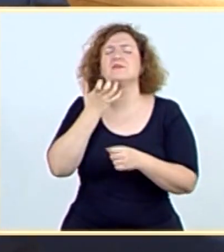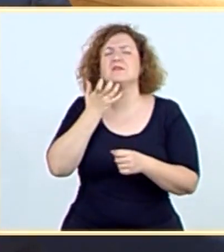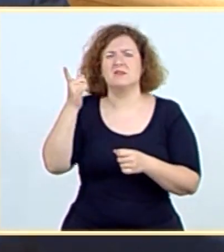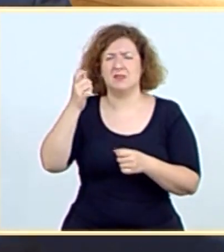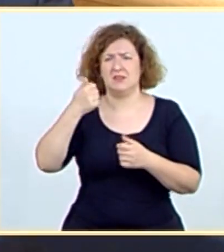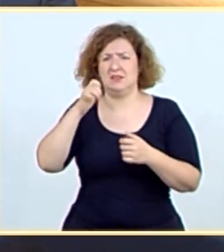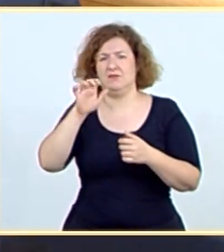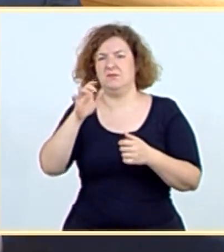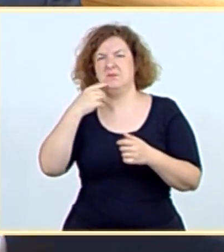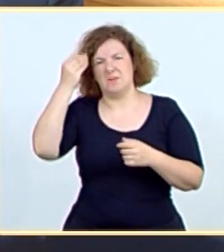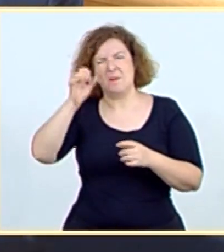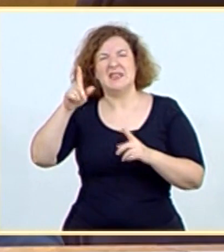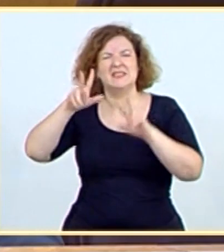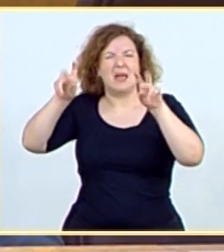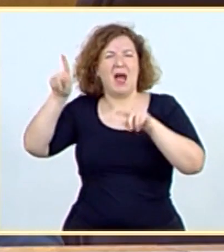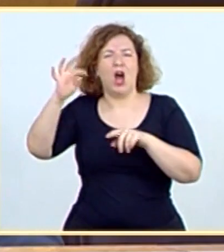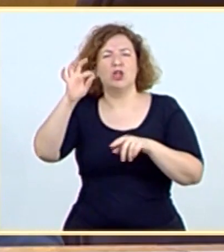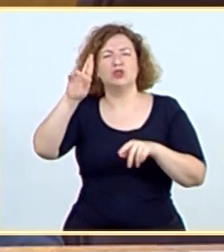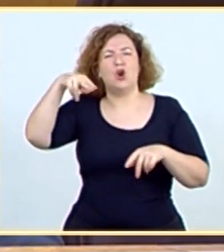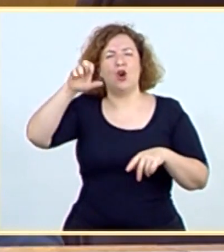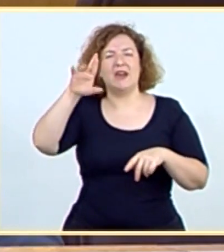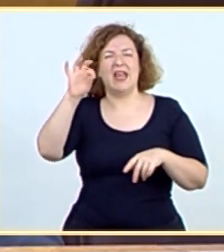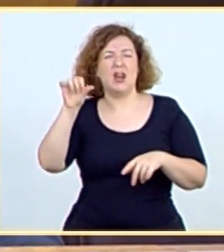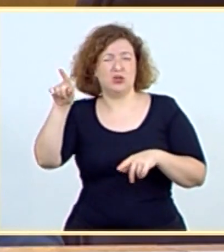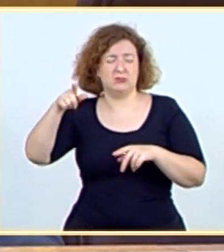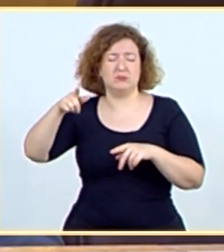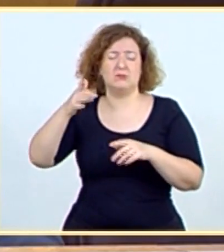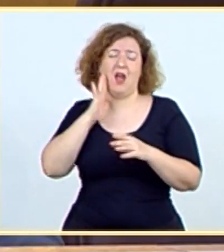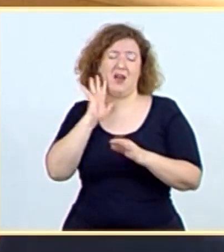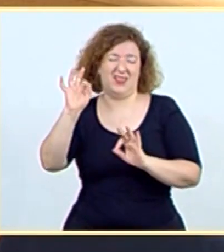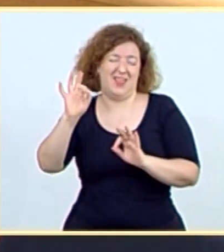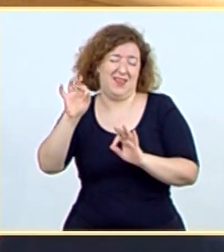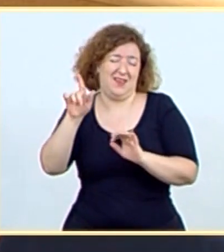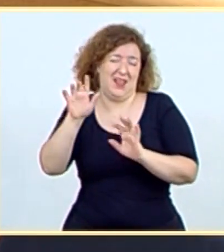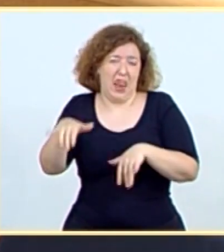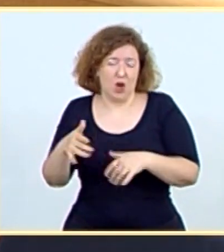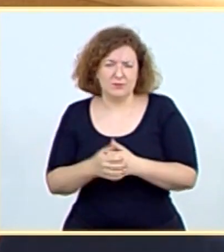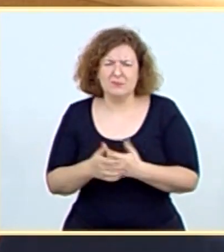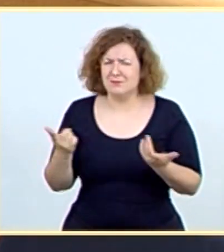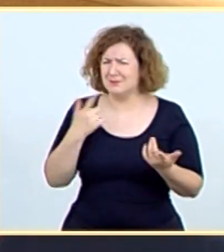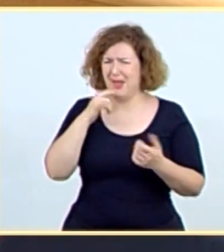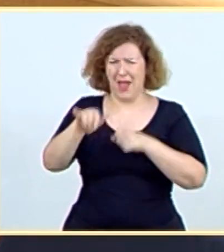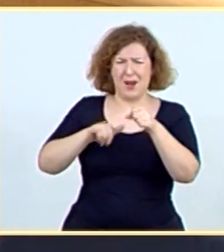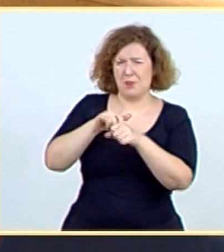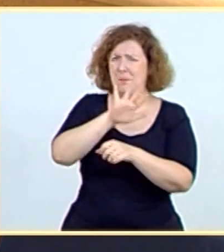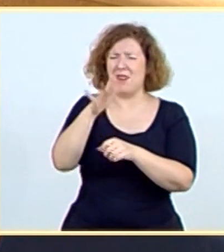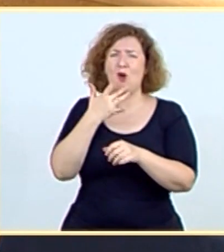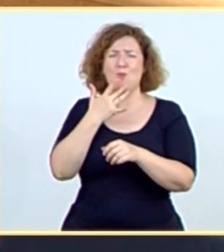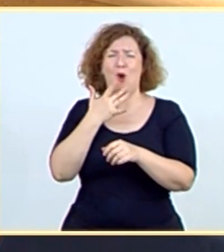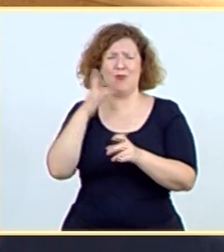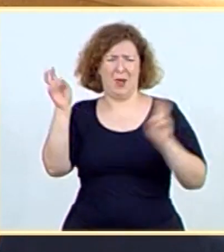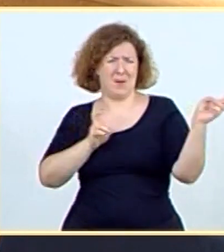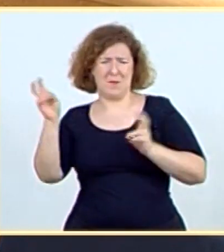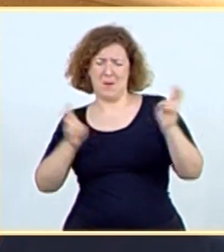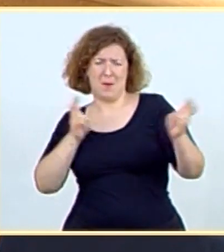preguntar por torneros, algo así más de León, ¿no? Pero bueno, mire, están dando la idea de que Barajas sea un coladero. Esto